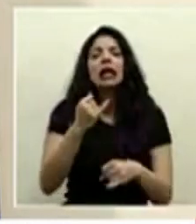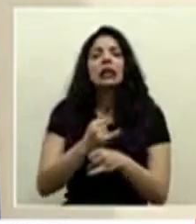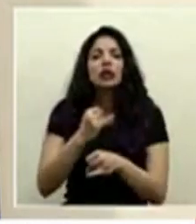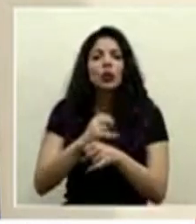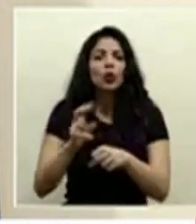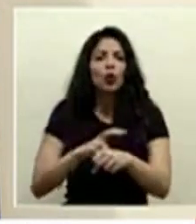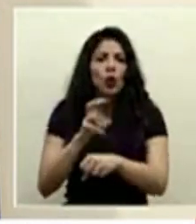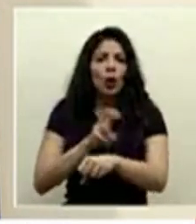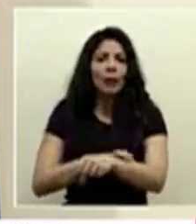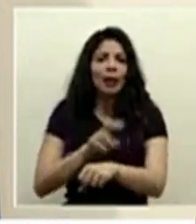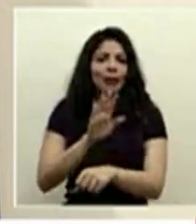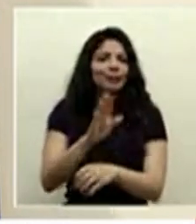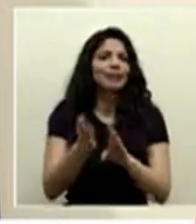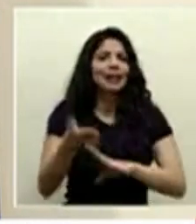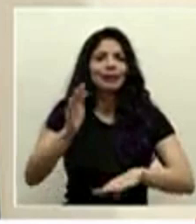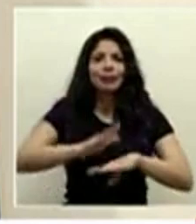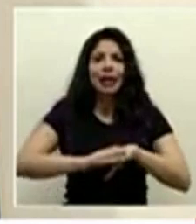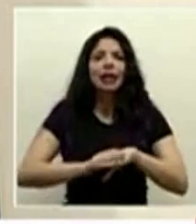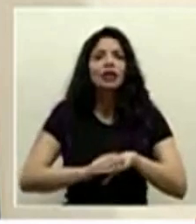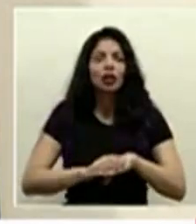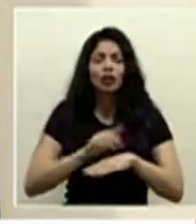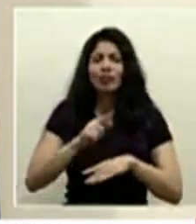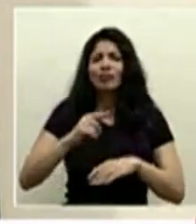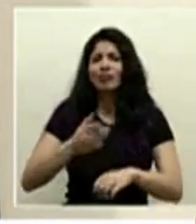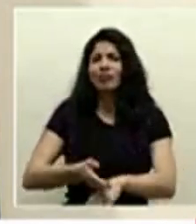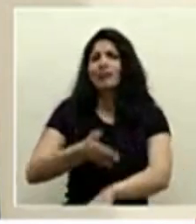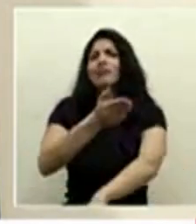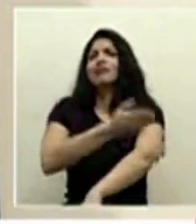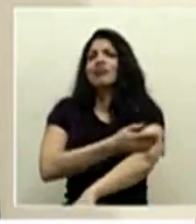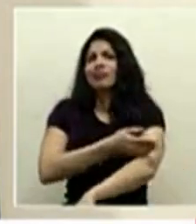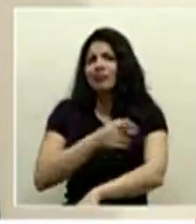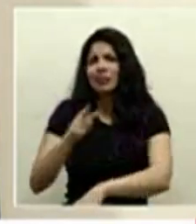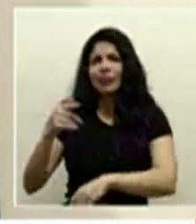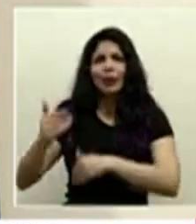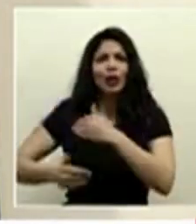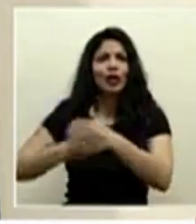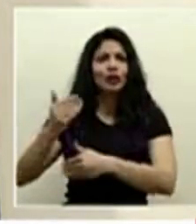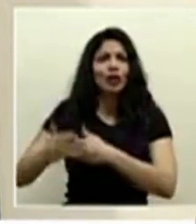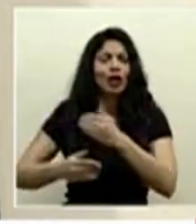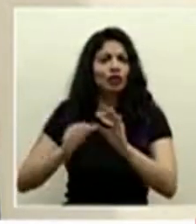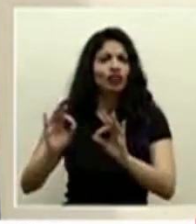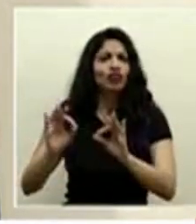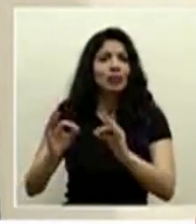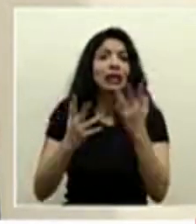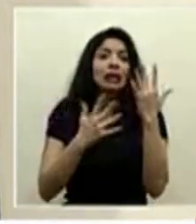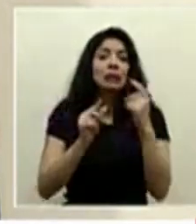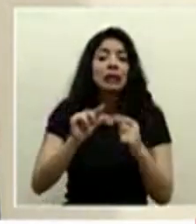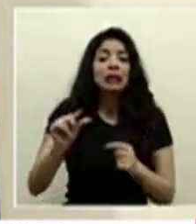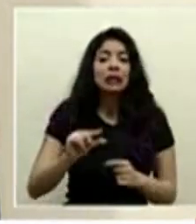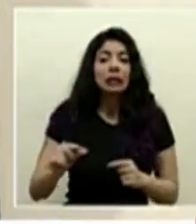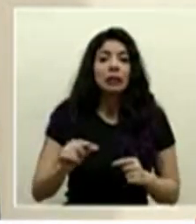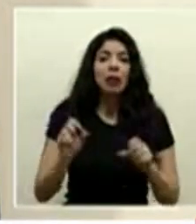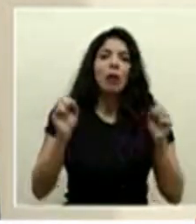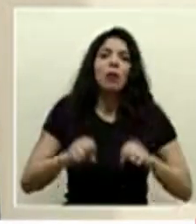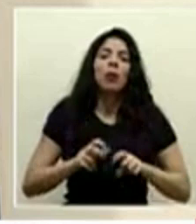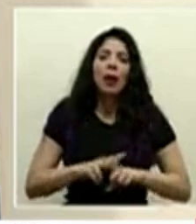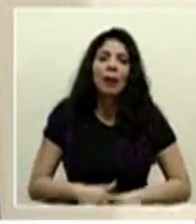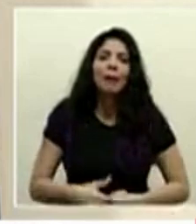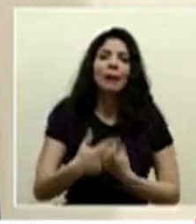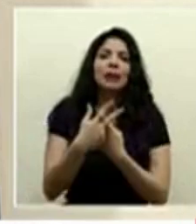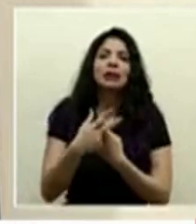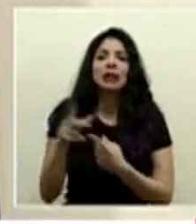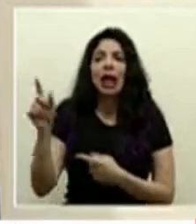picado es su expertis y van muy avanzados en eso así que esperamos en pocas semanas comenzar a